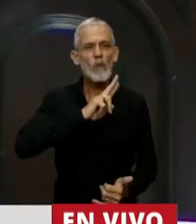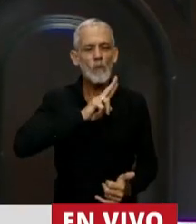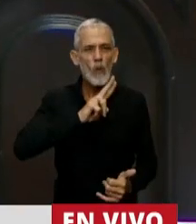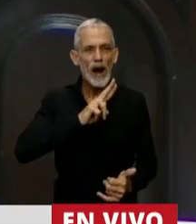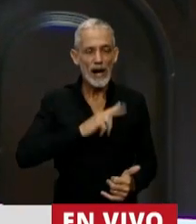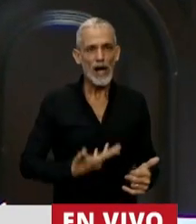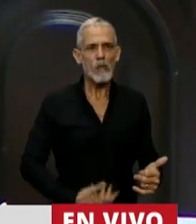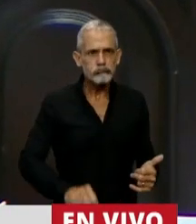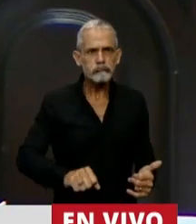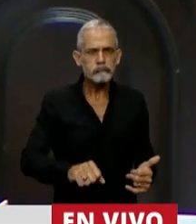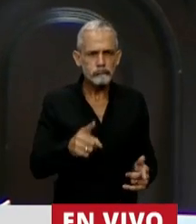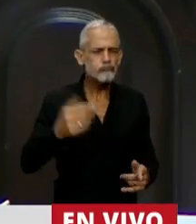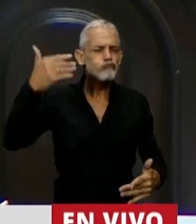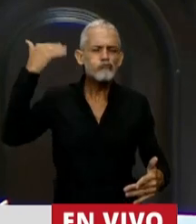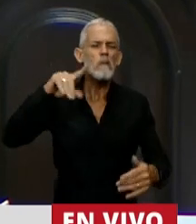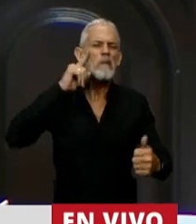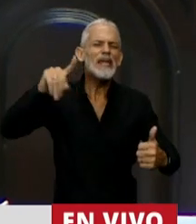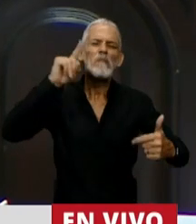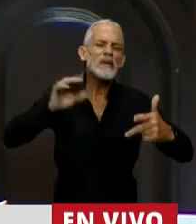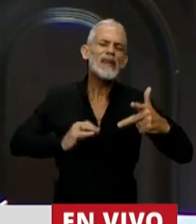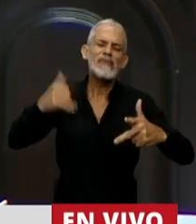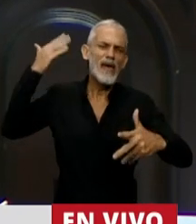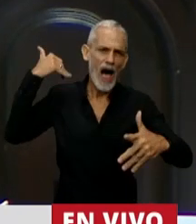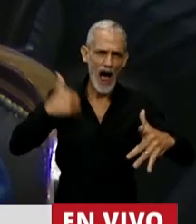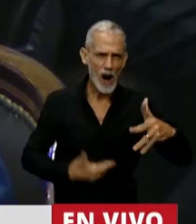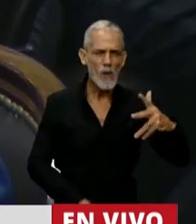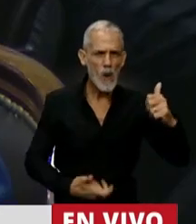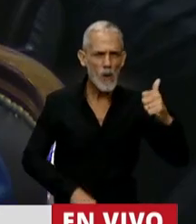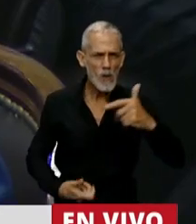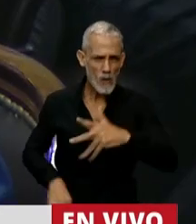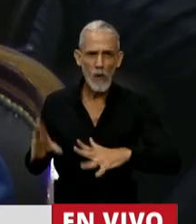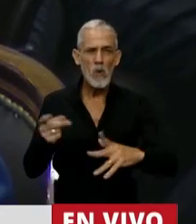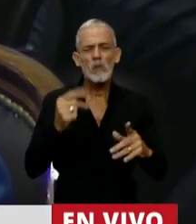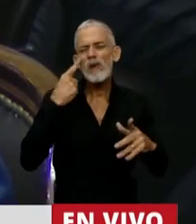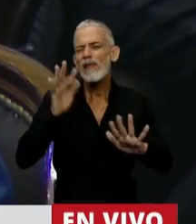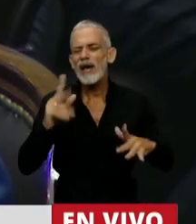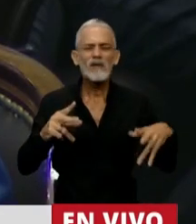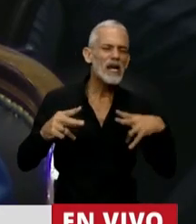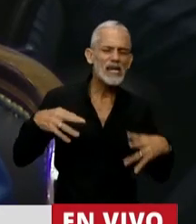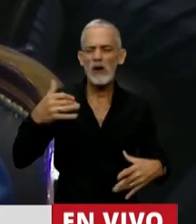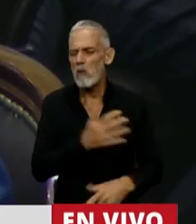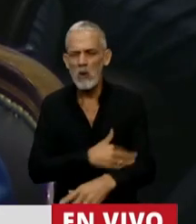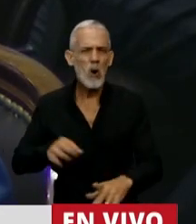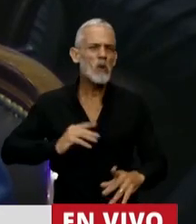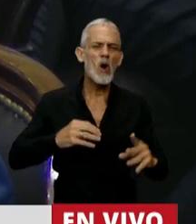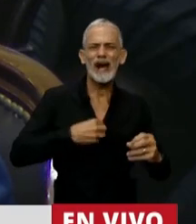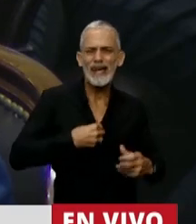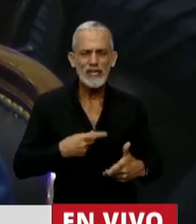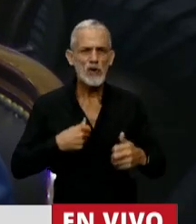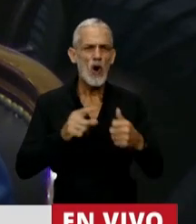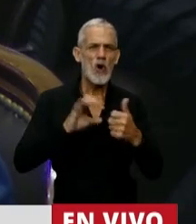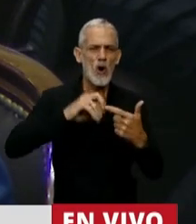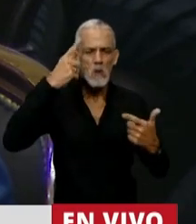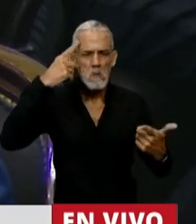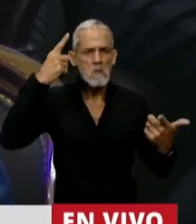abortan desde hace miles de años, independientemente de su clase social, religión, de sus creencias